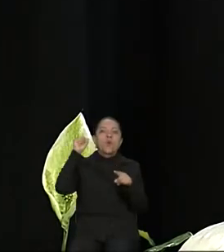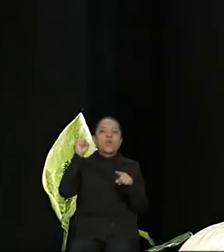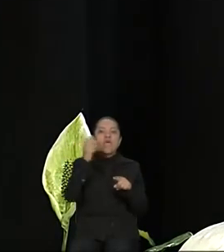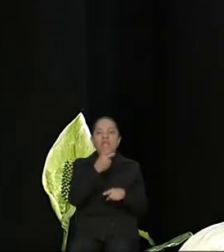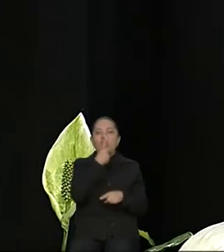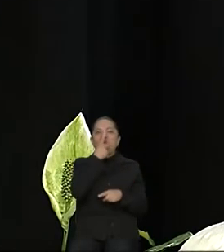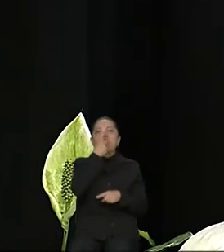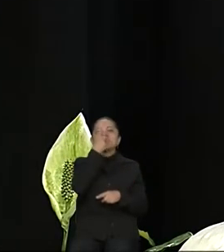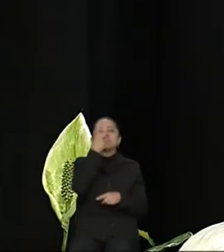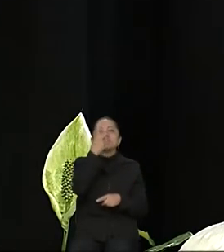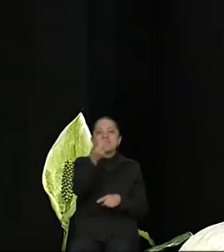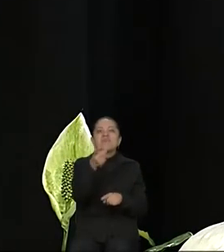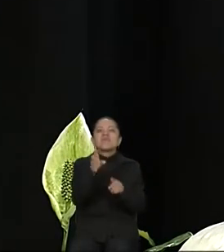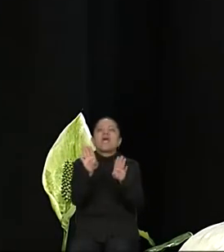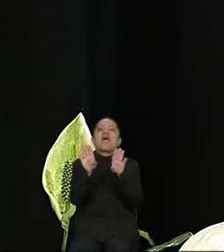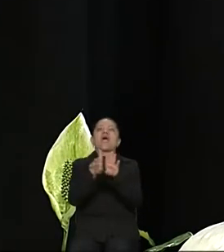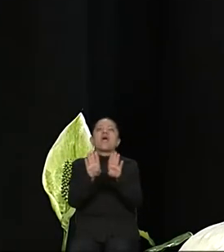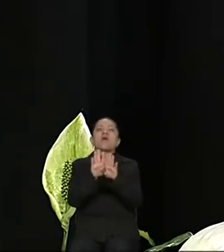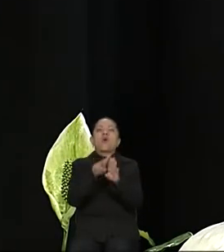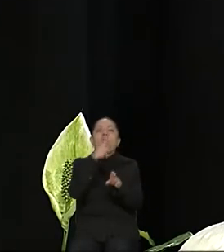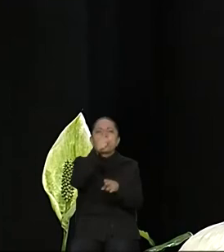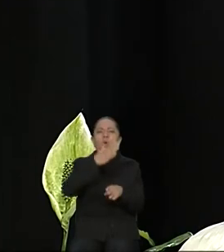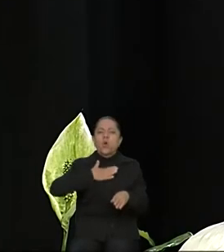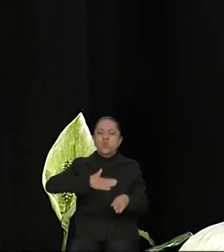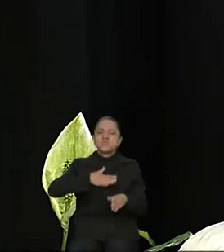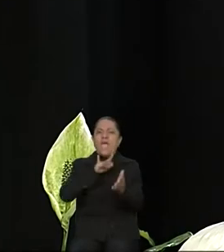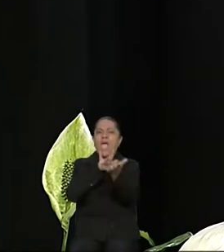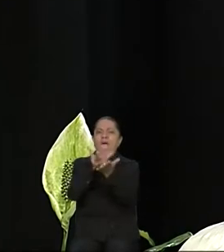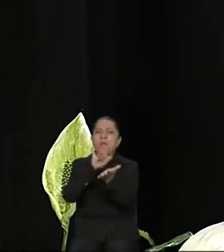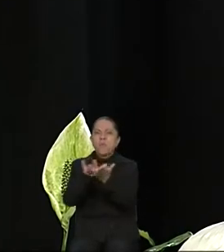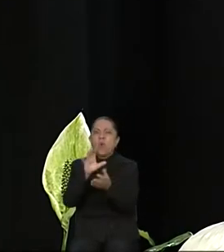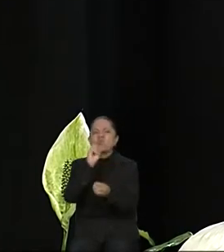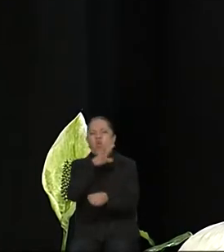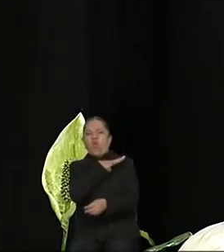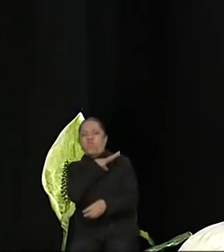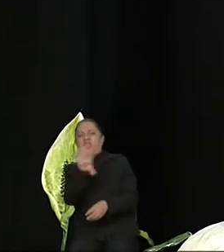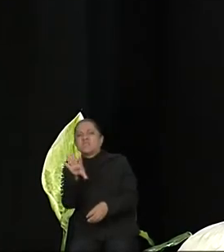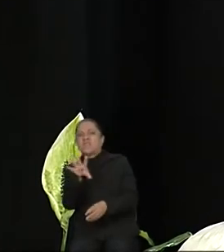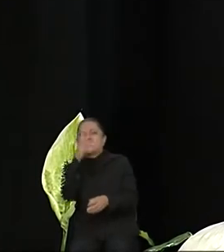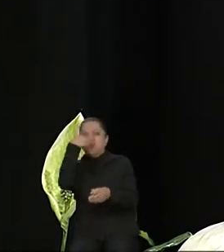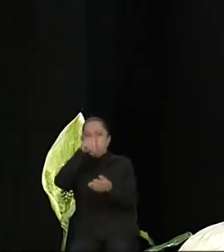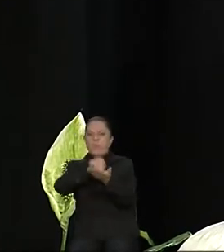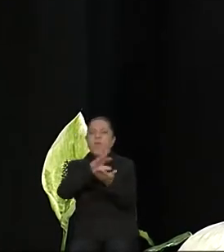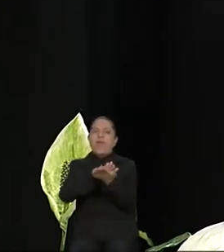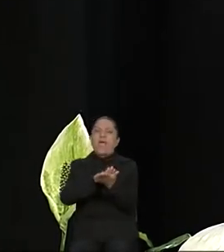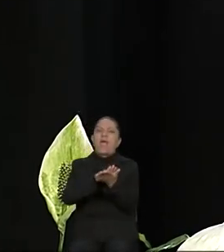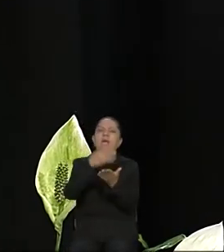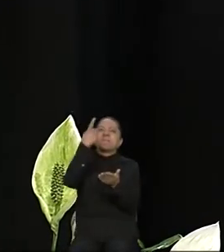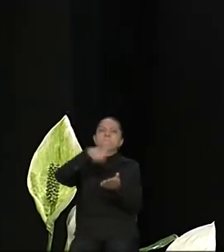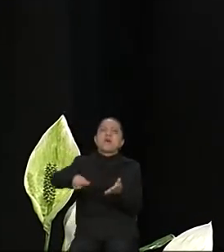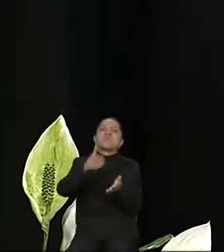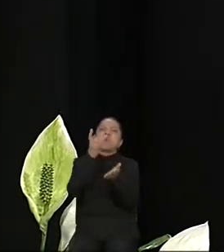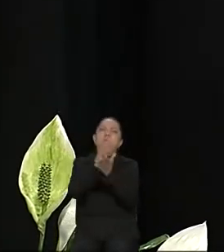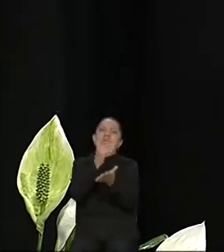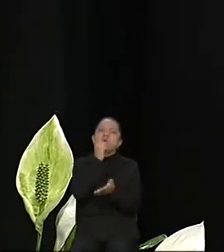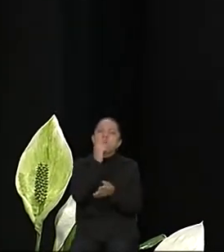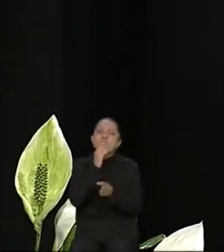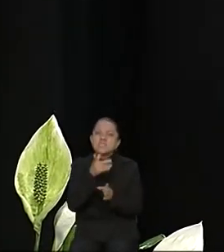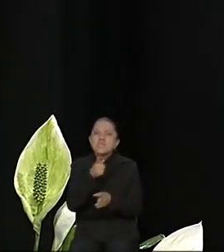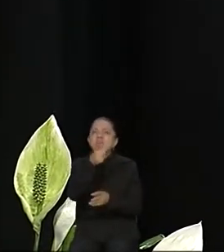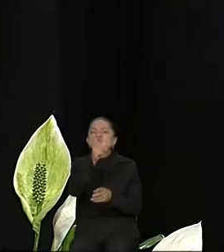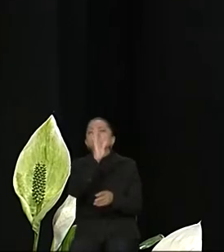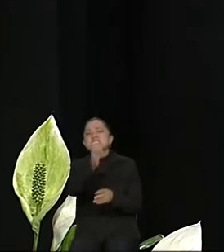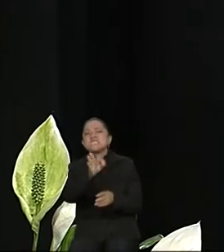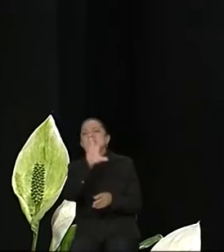apoyo o rechazo al establecimiento del mando único policial en Morelos. A mí me parece que el tema del